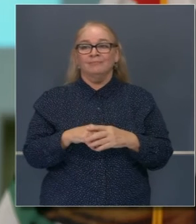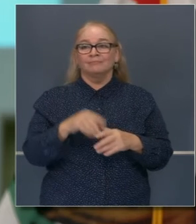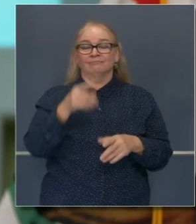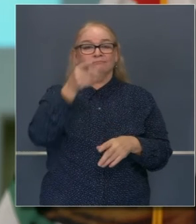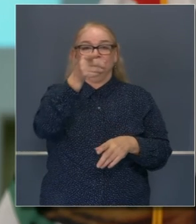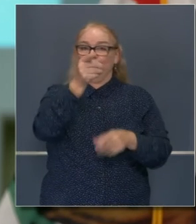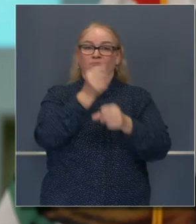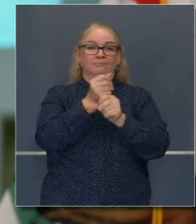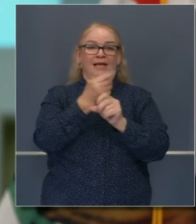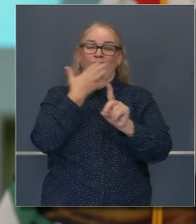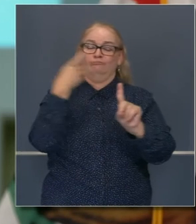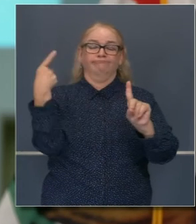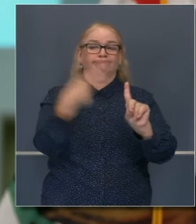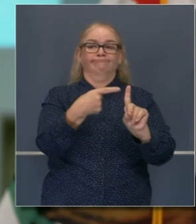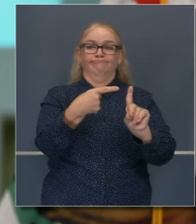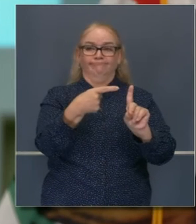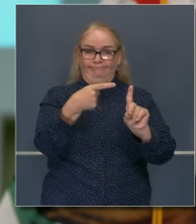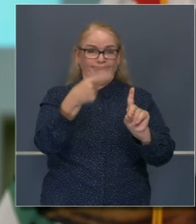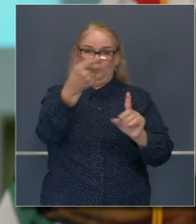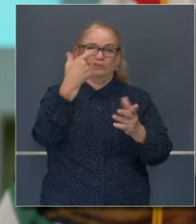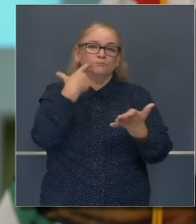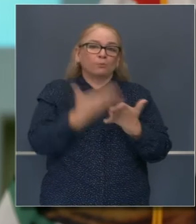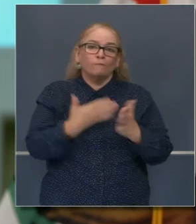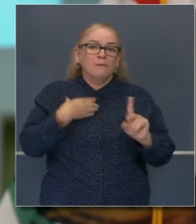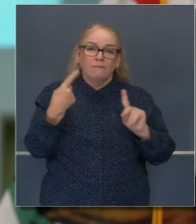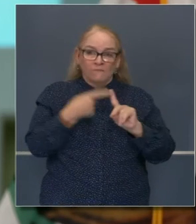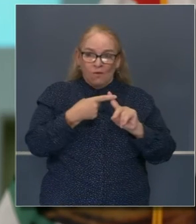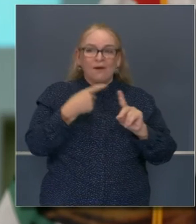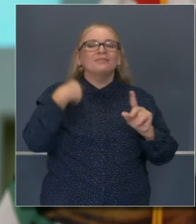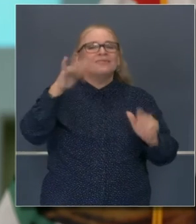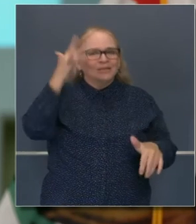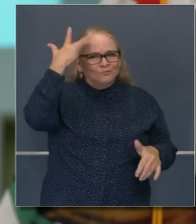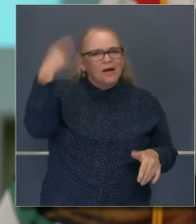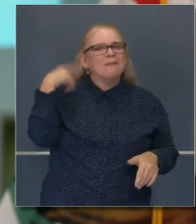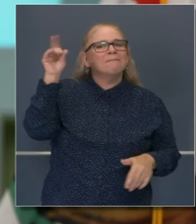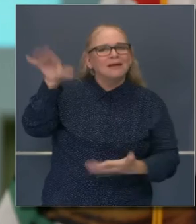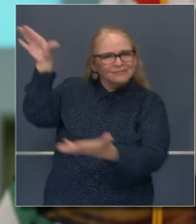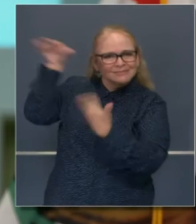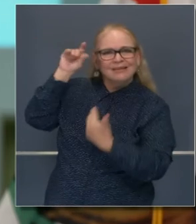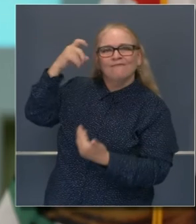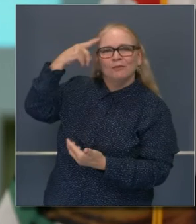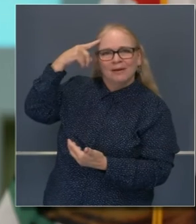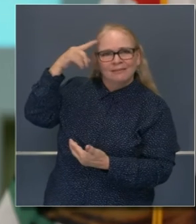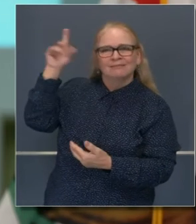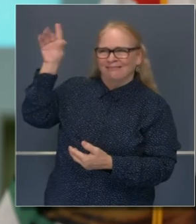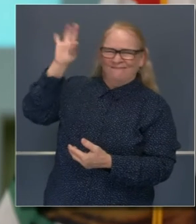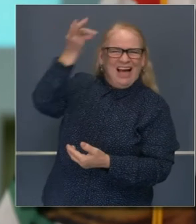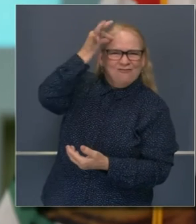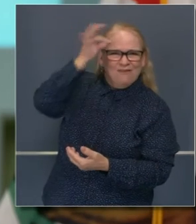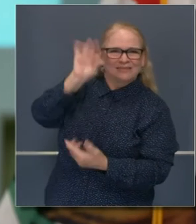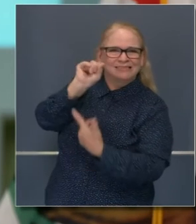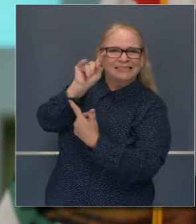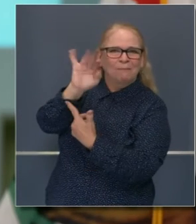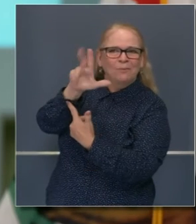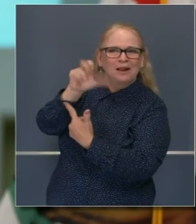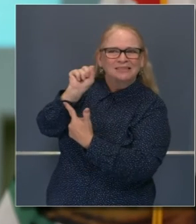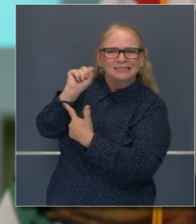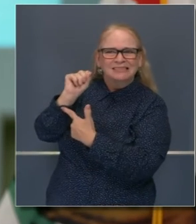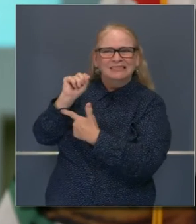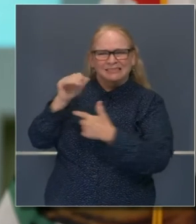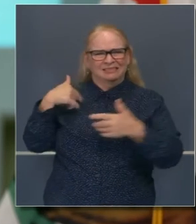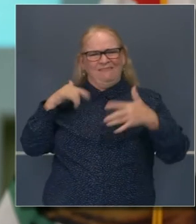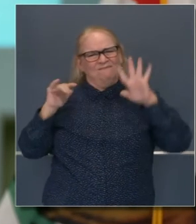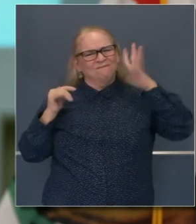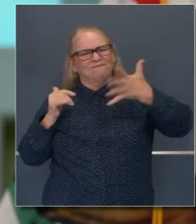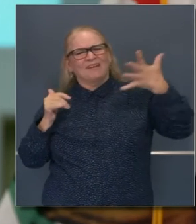caso más convincente para el estímulo federal. Somos la quinta economía más grande del mundo y necesitamos apoyo. Sin